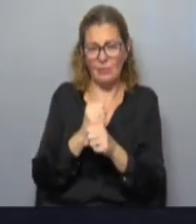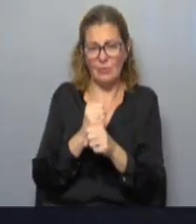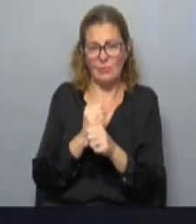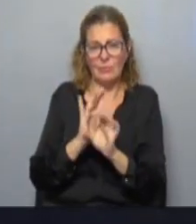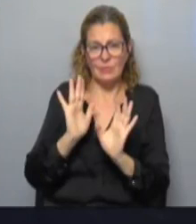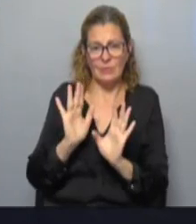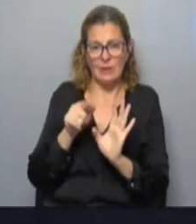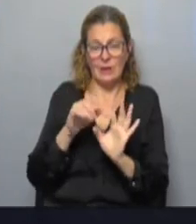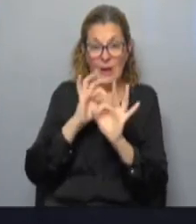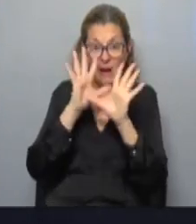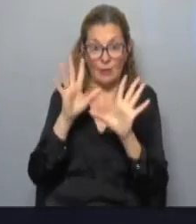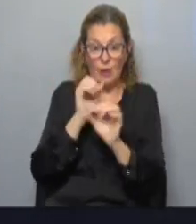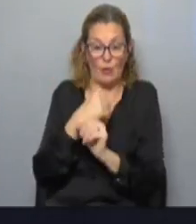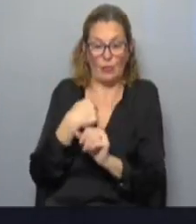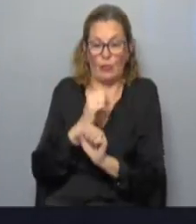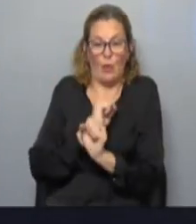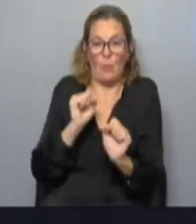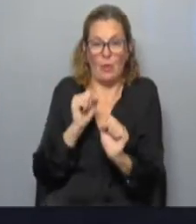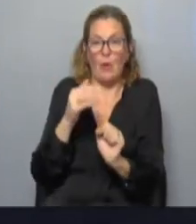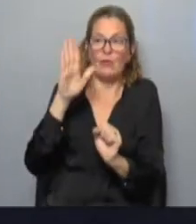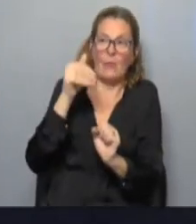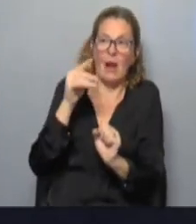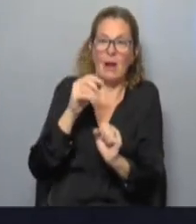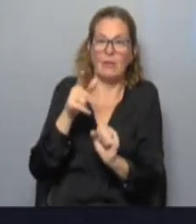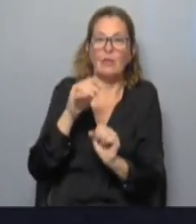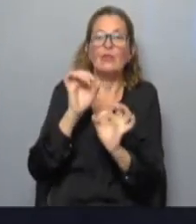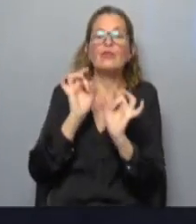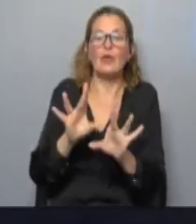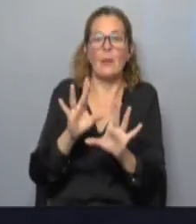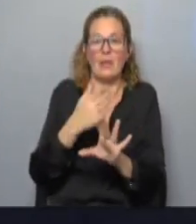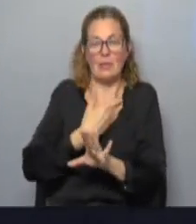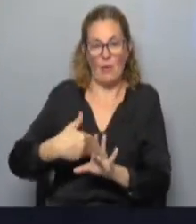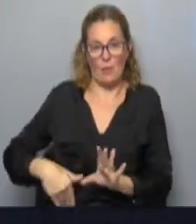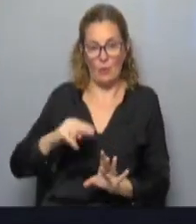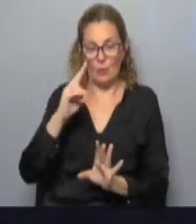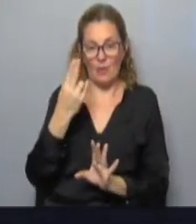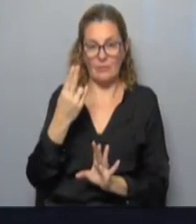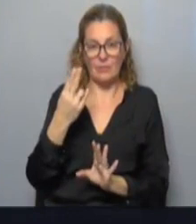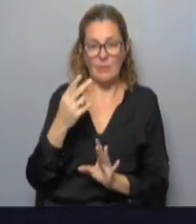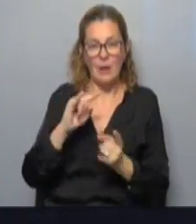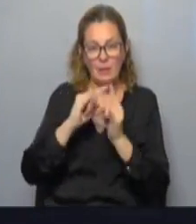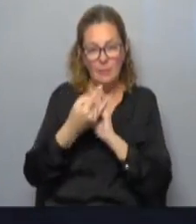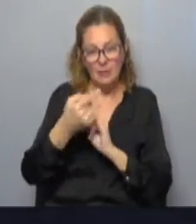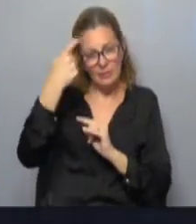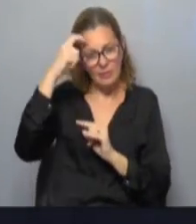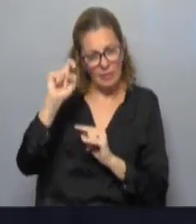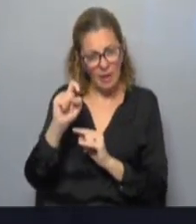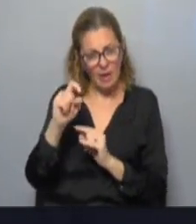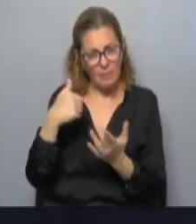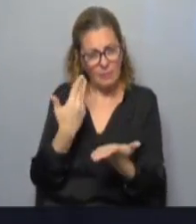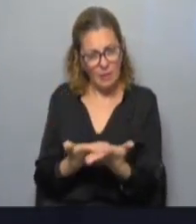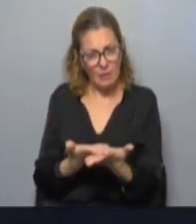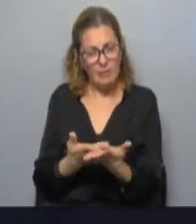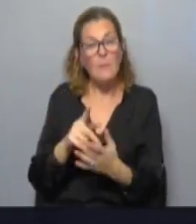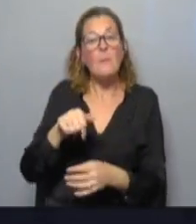mano, ¿no? Es claro que nosotros no podemos convocar un diálogo, solo lo puede convocar el gobierno uruguayo. ¿Lo van a aportar en el Parlamento esas ideas? Vamos